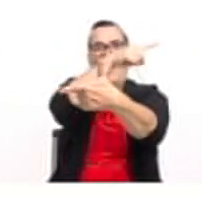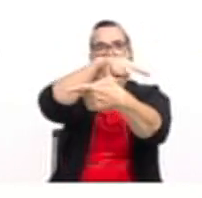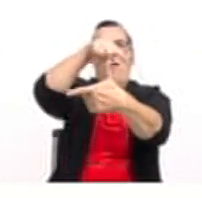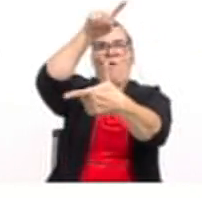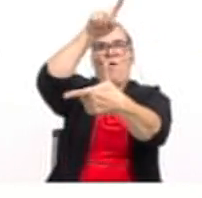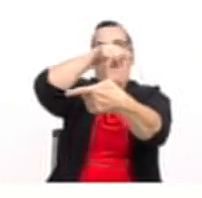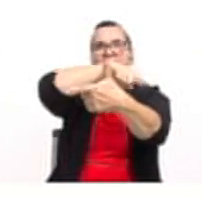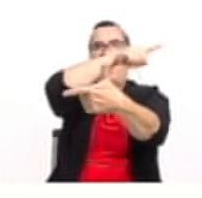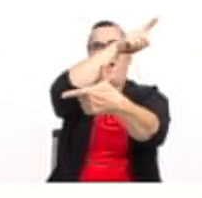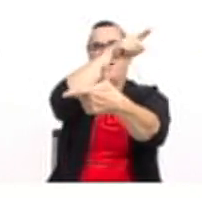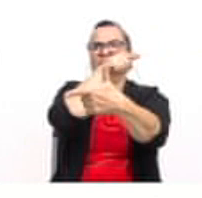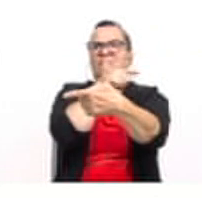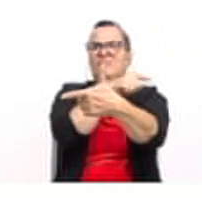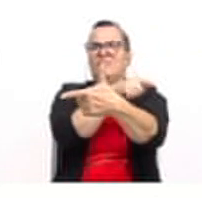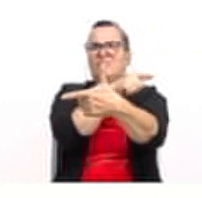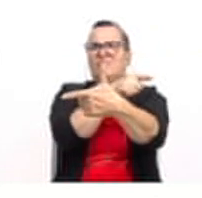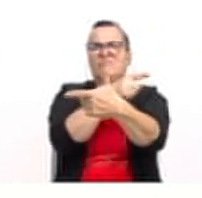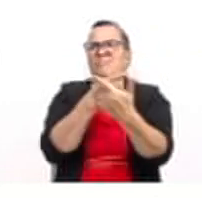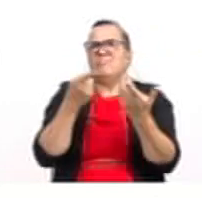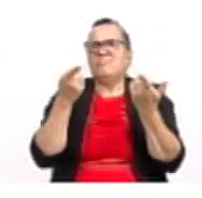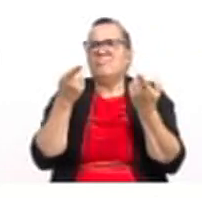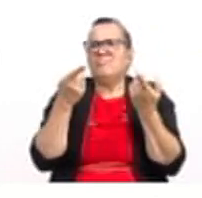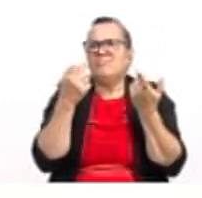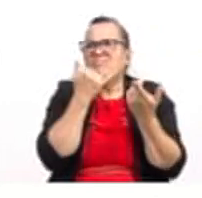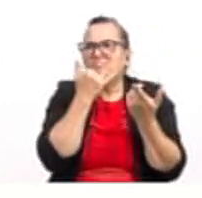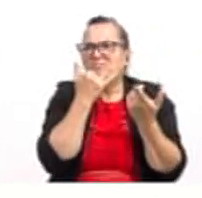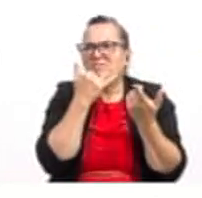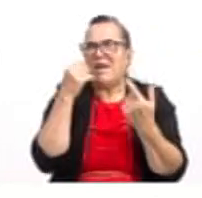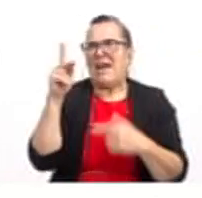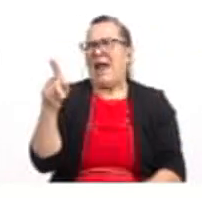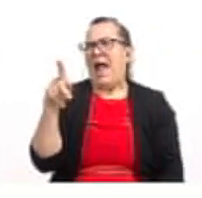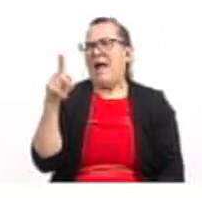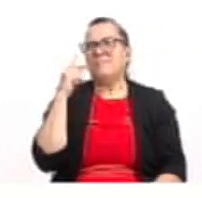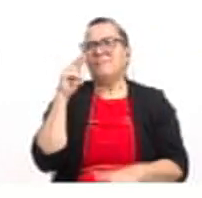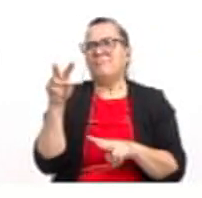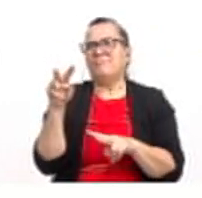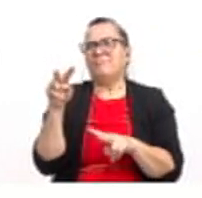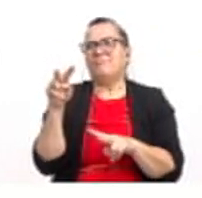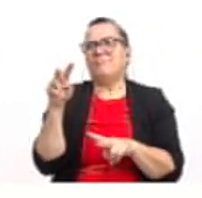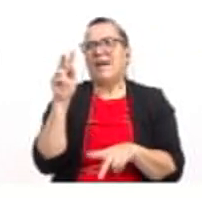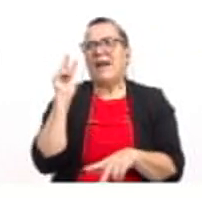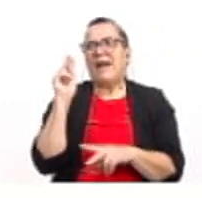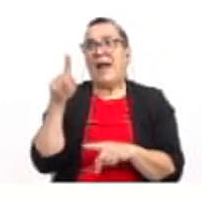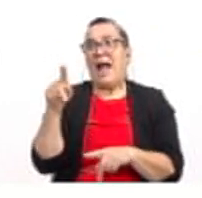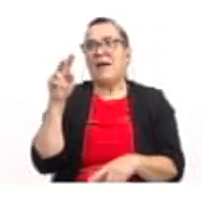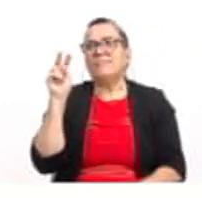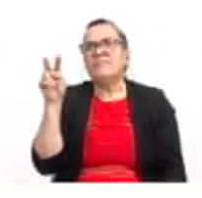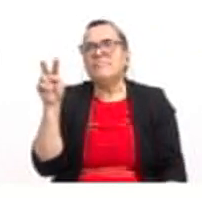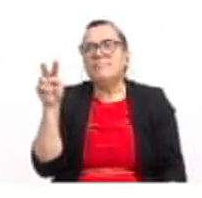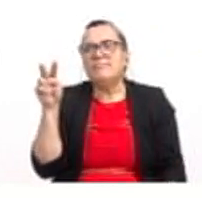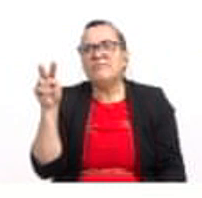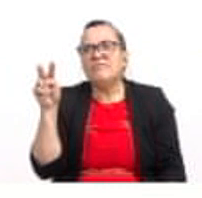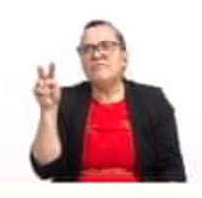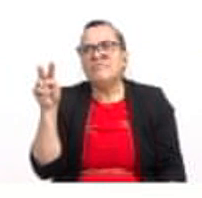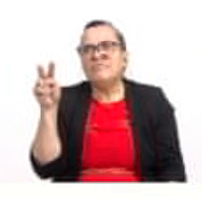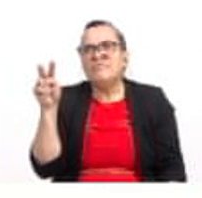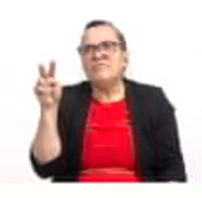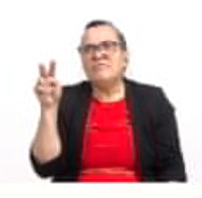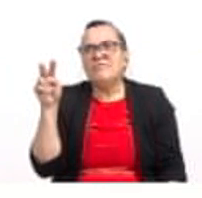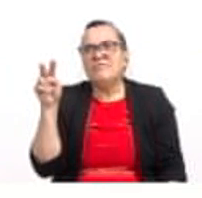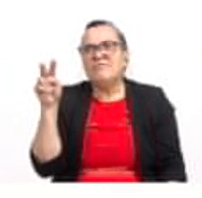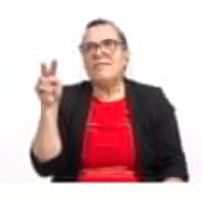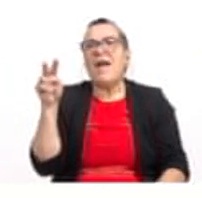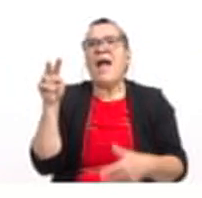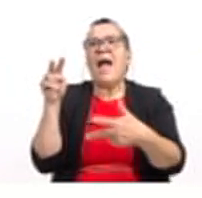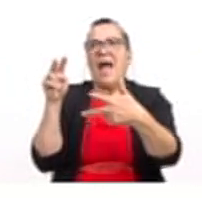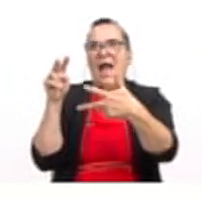qué efecto producirá el valor de k? Observemos. En este momento tenemos el siguiente valor de k.